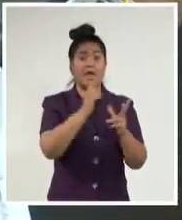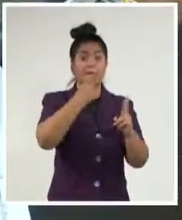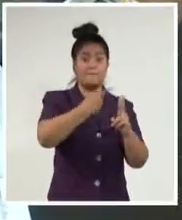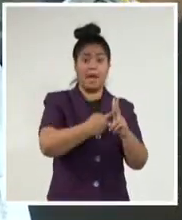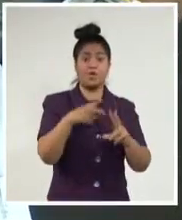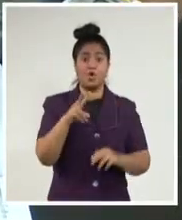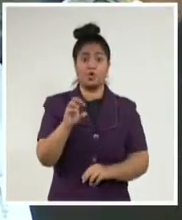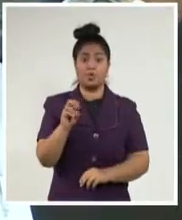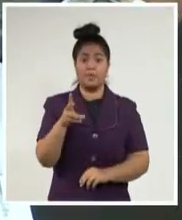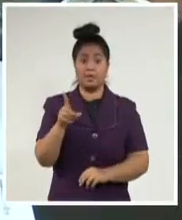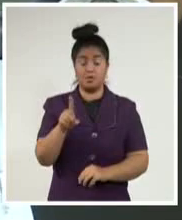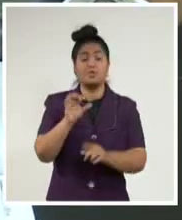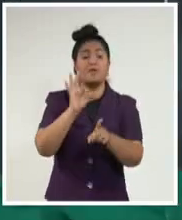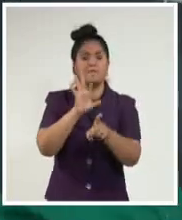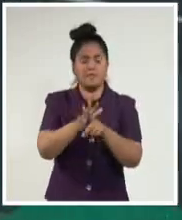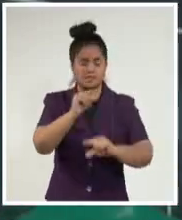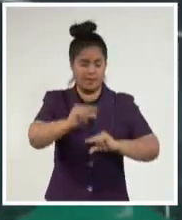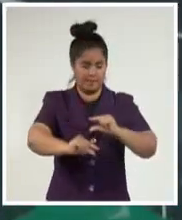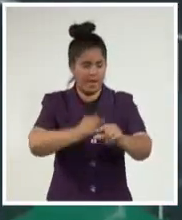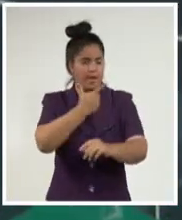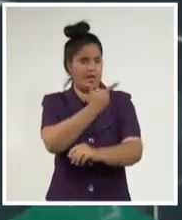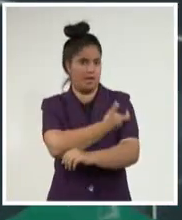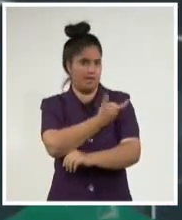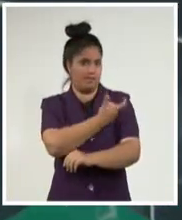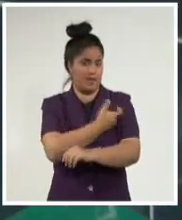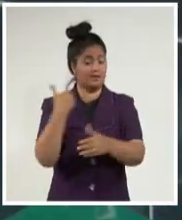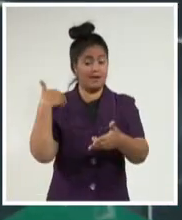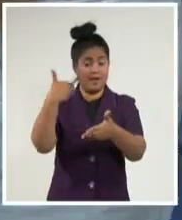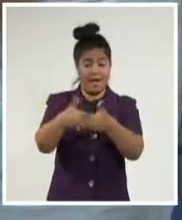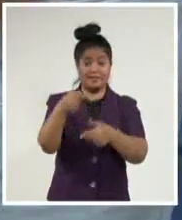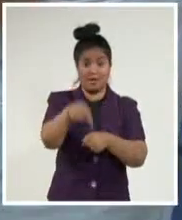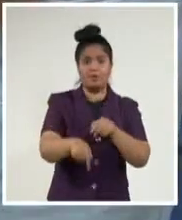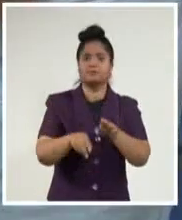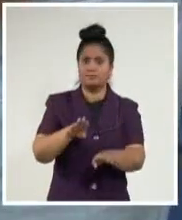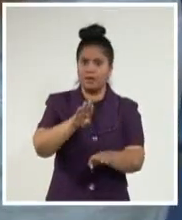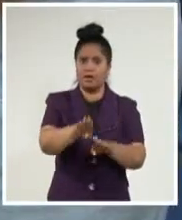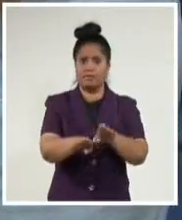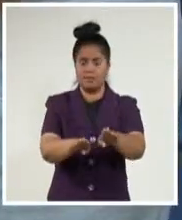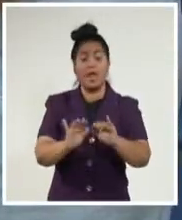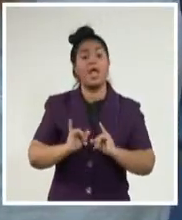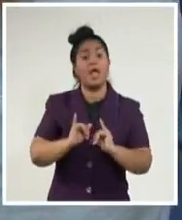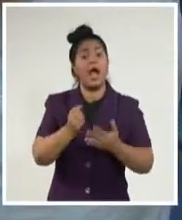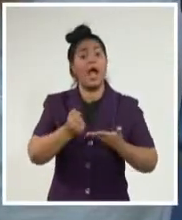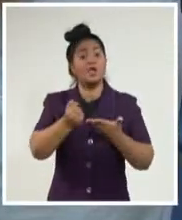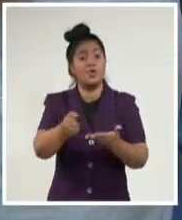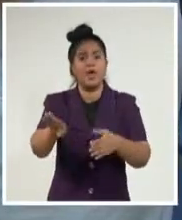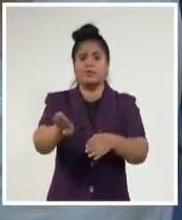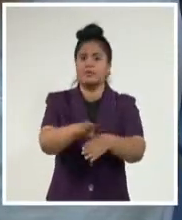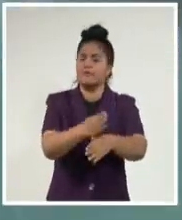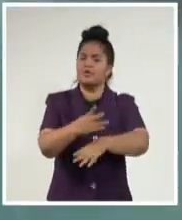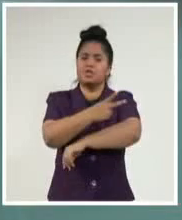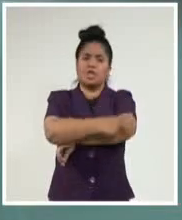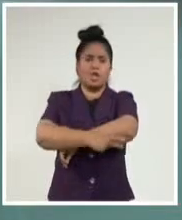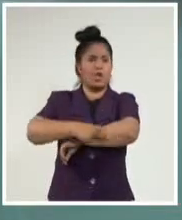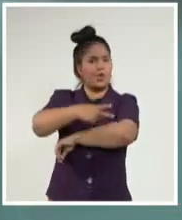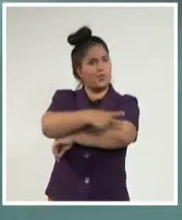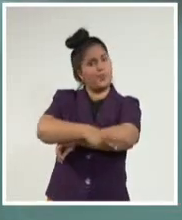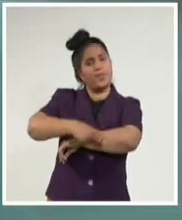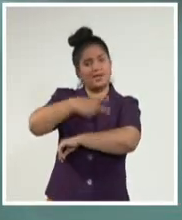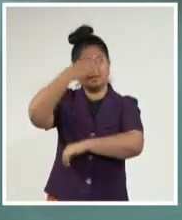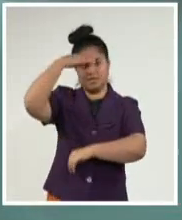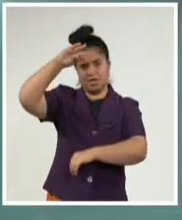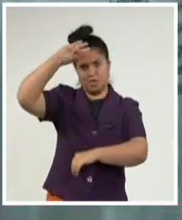entonces da pasos de avances firmes e incluso ayuda con sus vacunas a Irán, Venezuela, Vietnam, Nicaragua, San Vicente y las